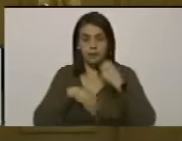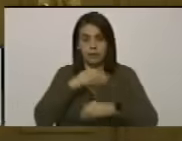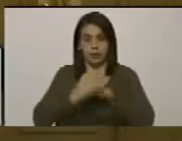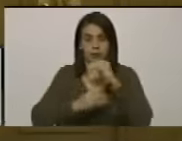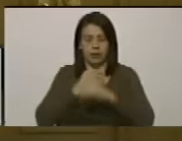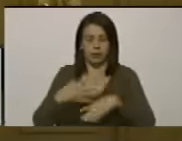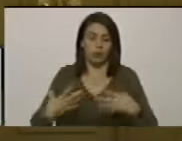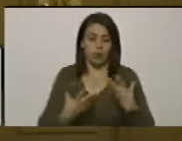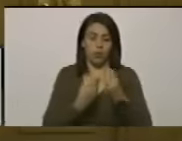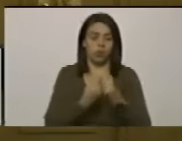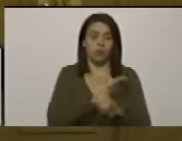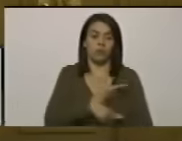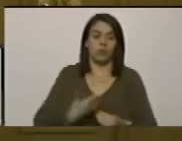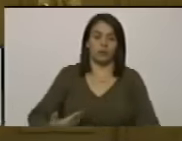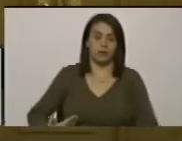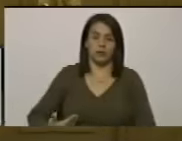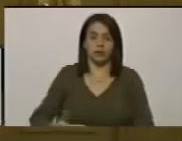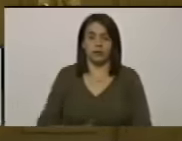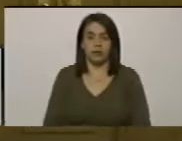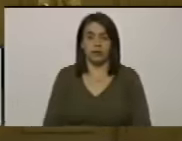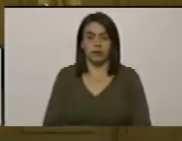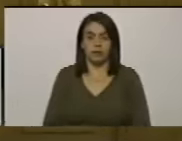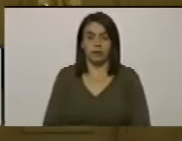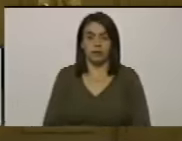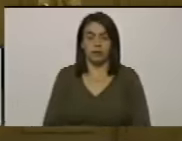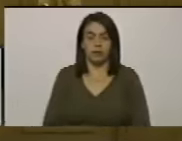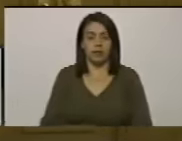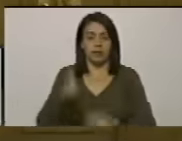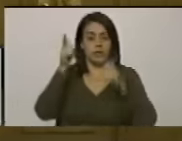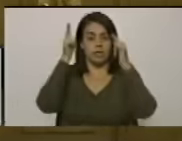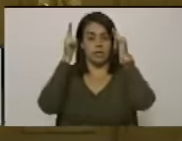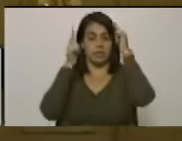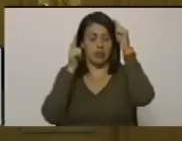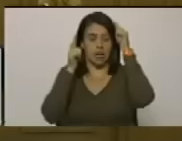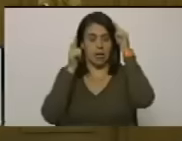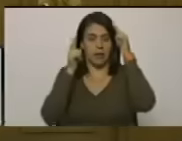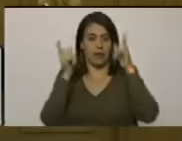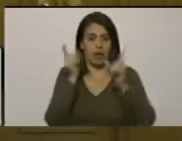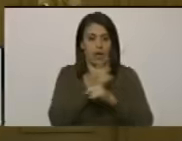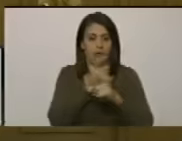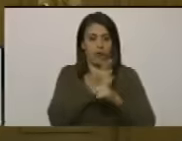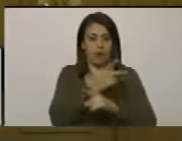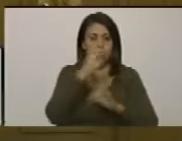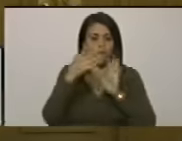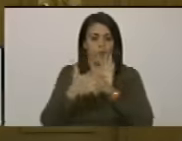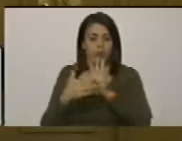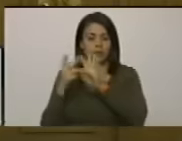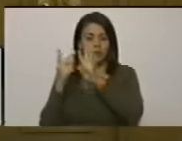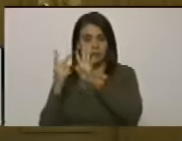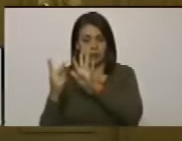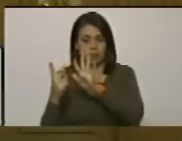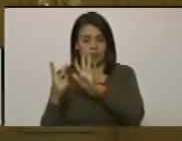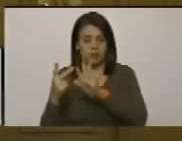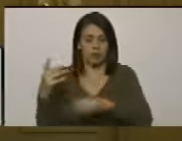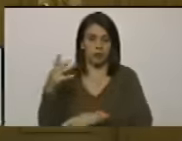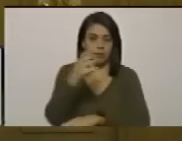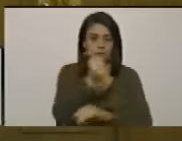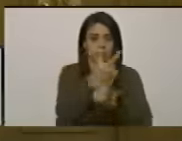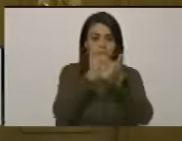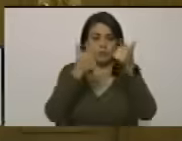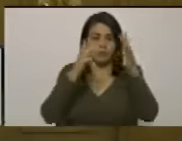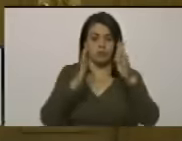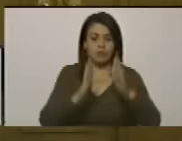hizo junto al presidente Hugo Chávez Frías en agosto del 2007 logró la